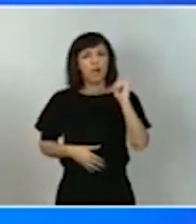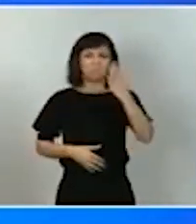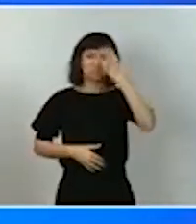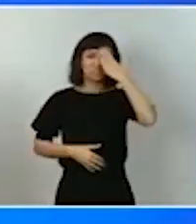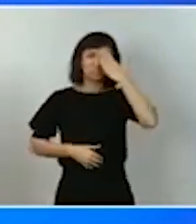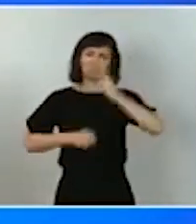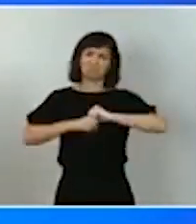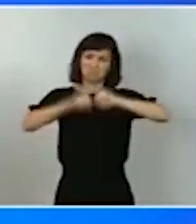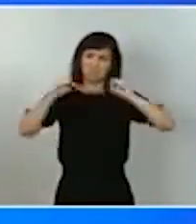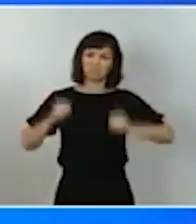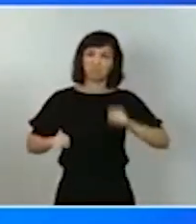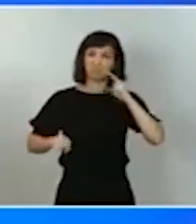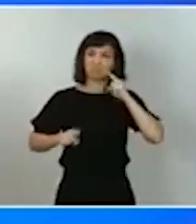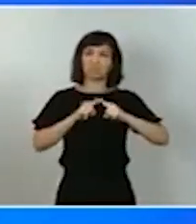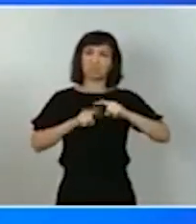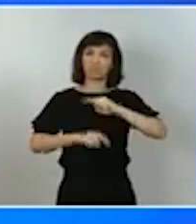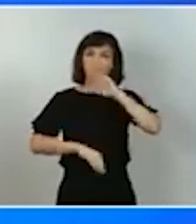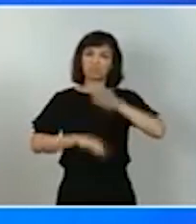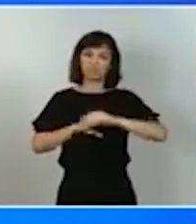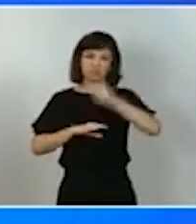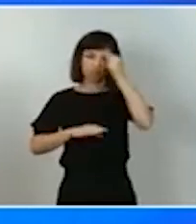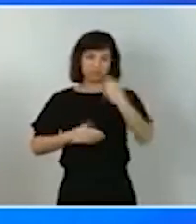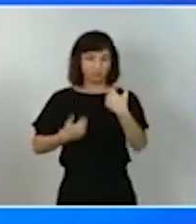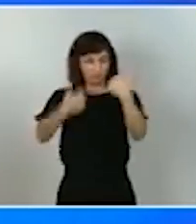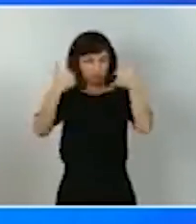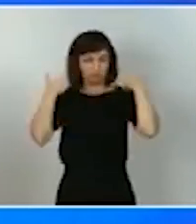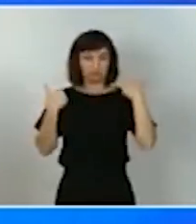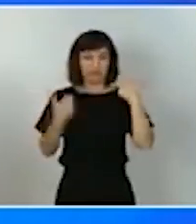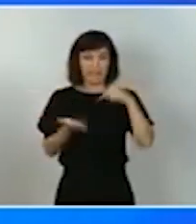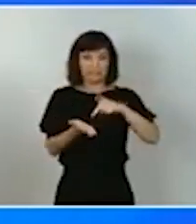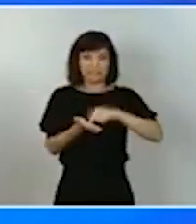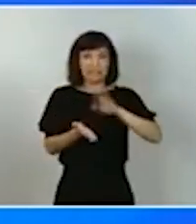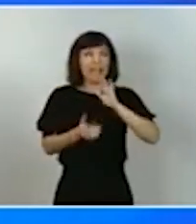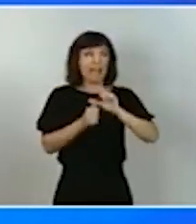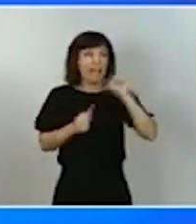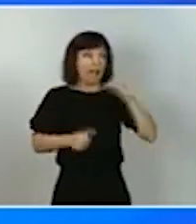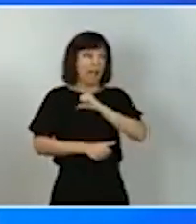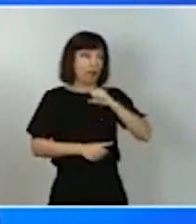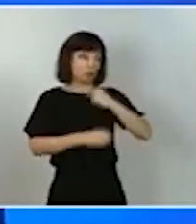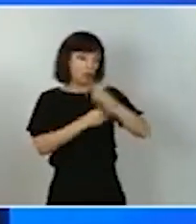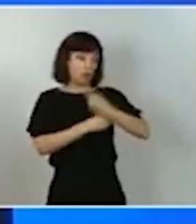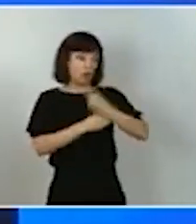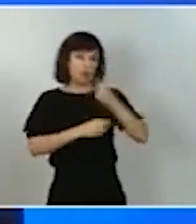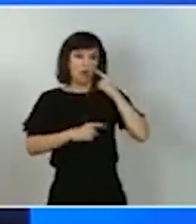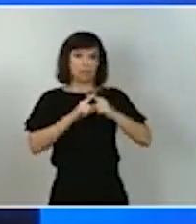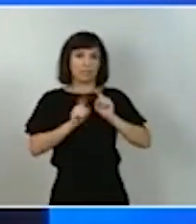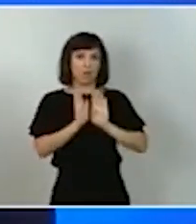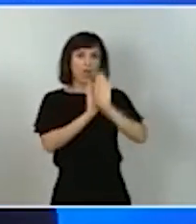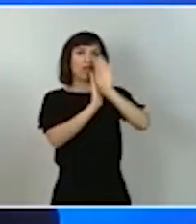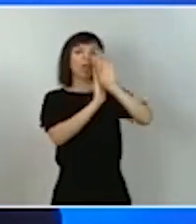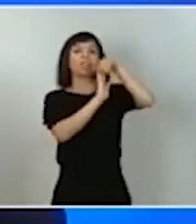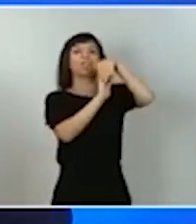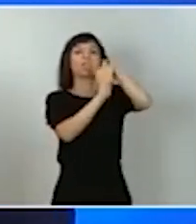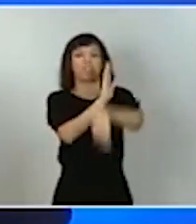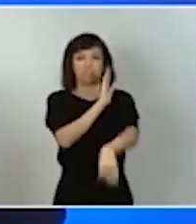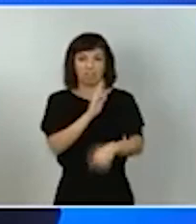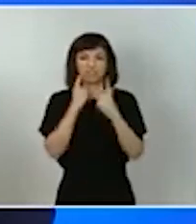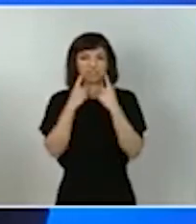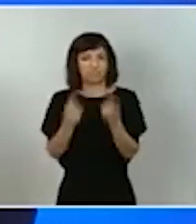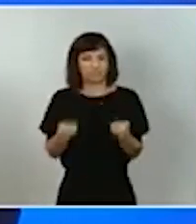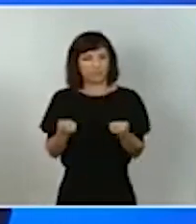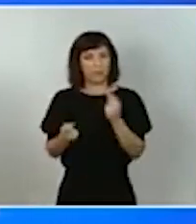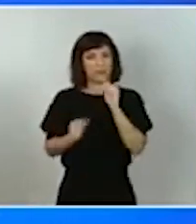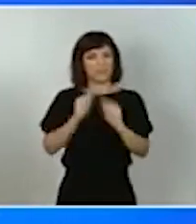con disciplina muchísimas de las exigencias que tuvimos que autoimponernos precisamente para doblegar la curva y mantener a raya al virus